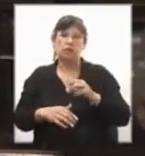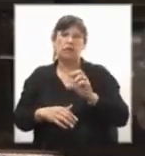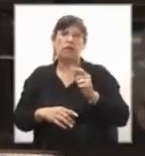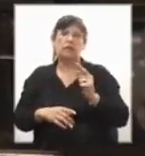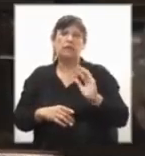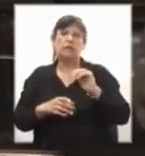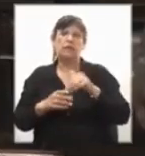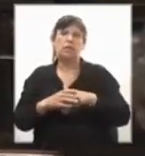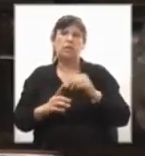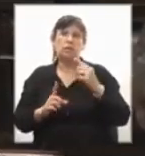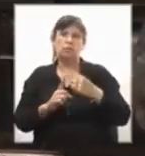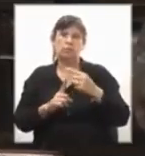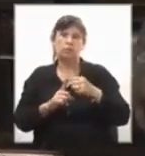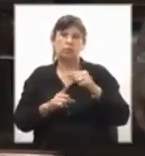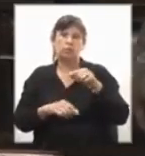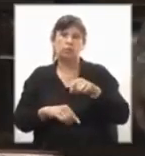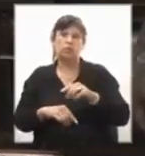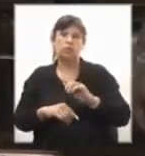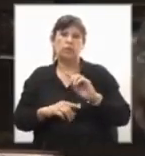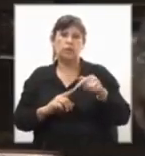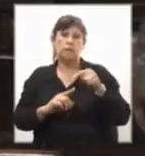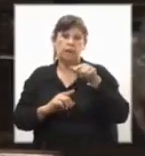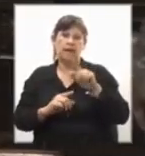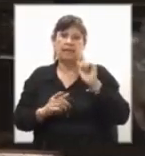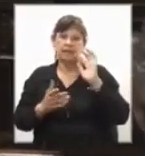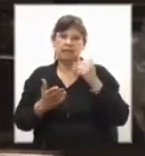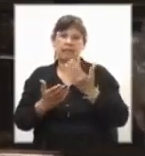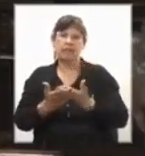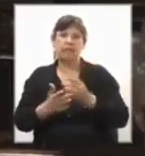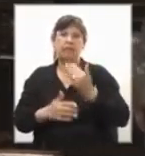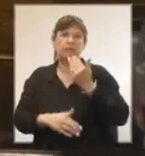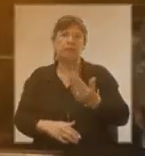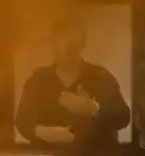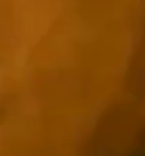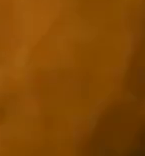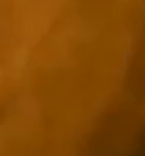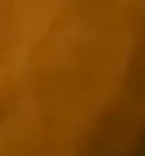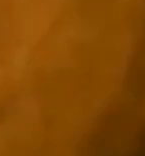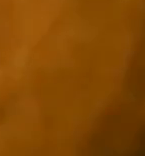mi voto es afirmativo para este planteamiento. Gracias.